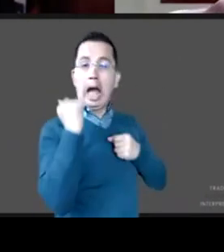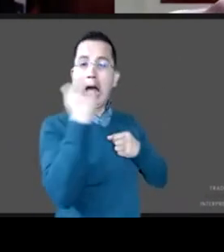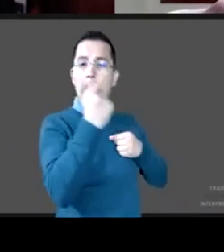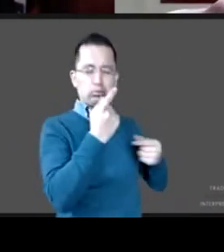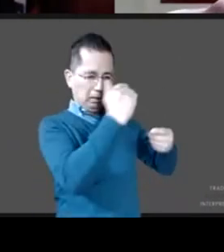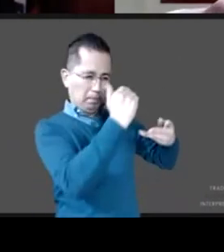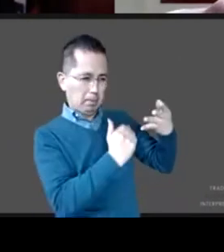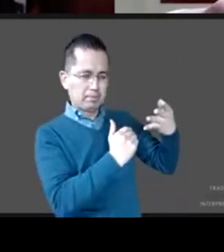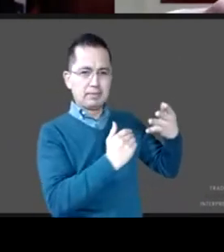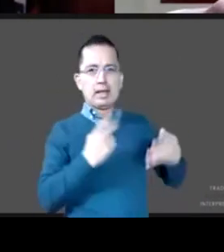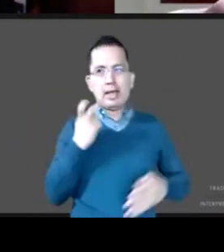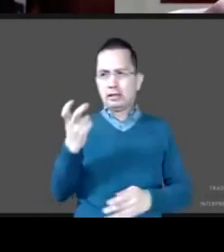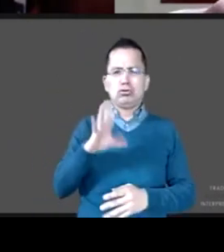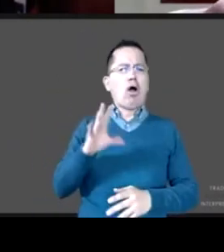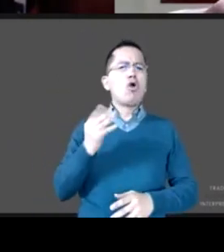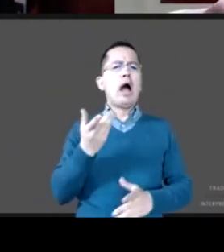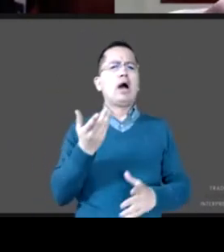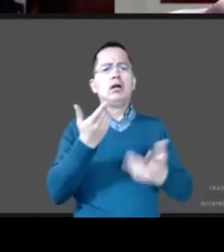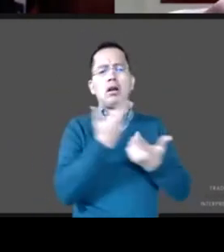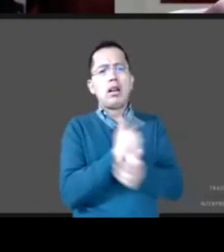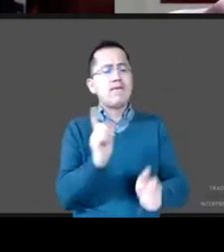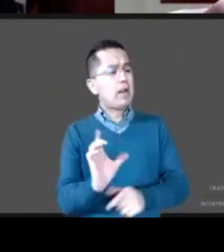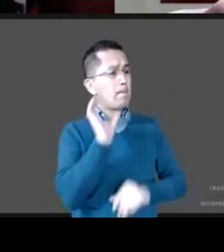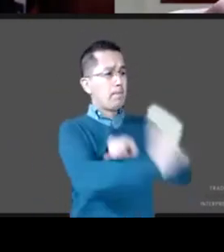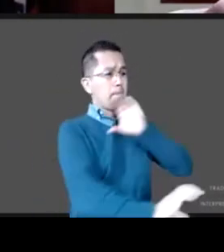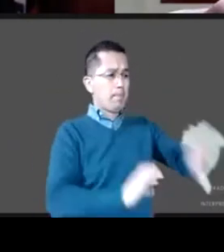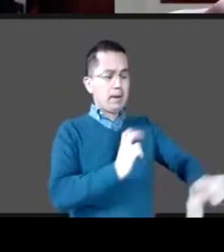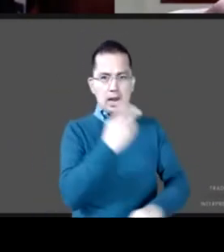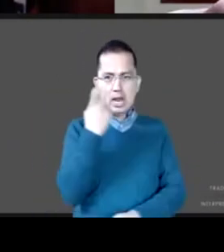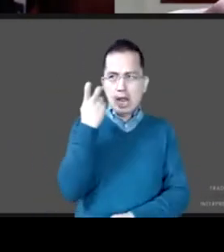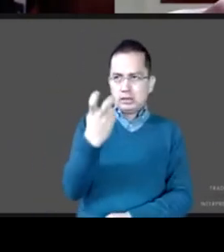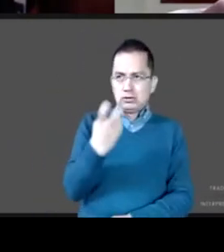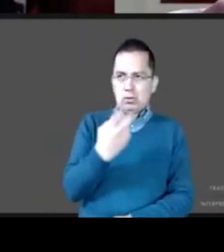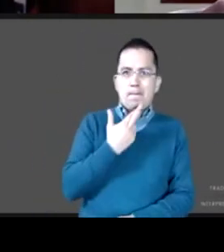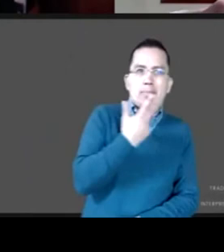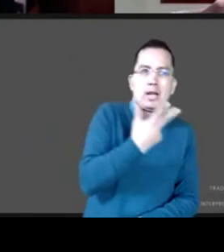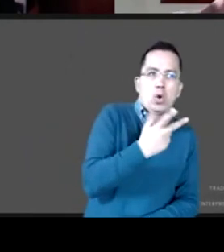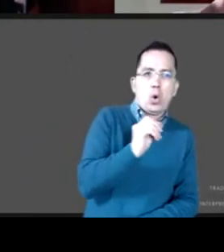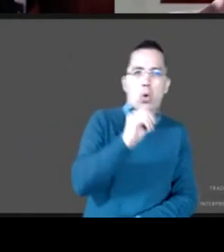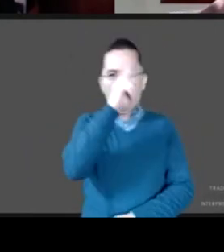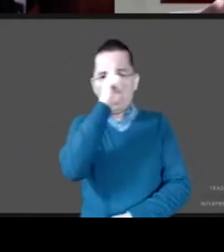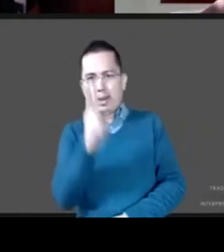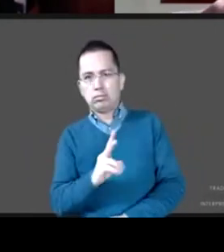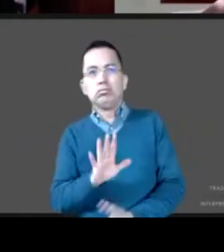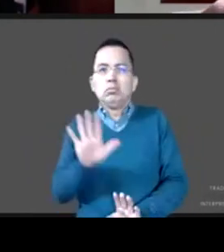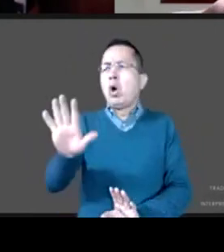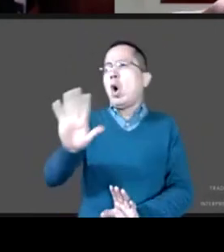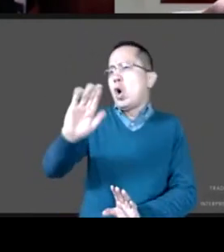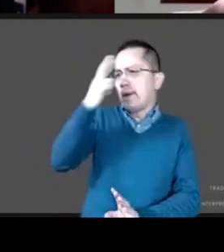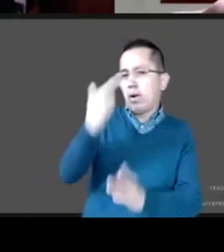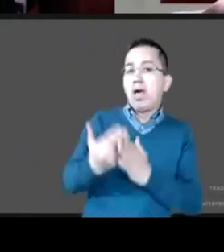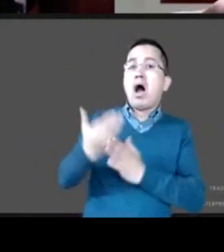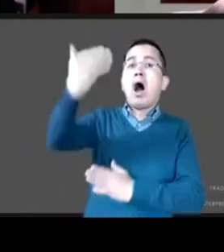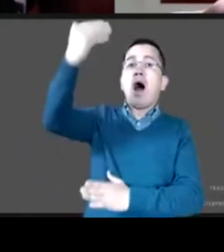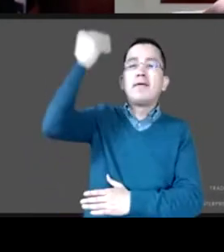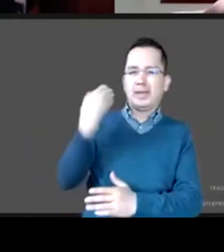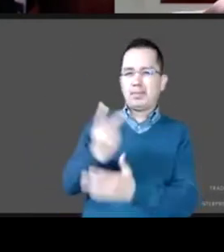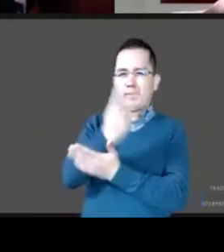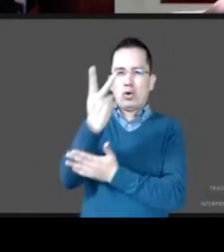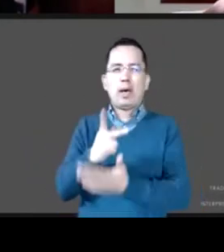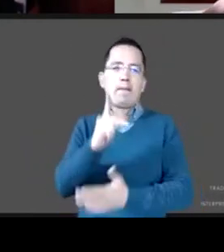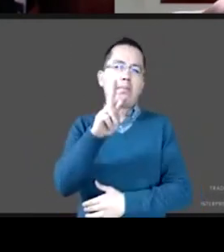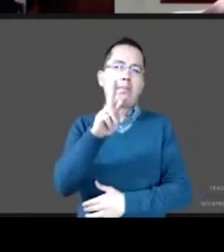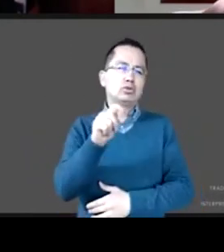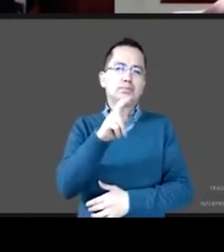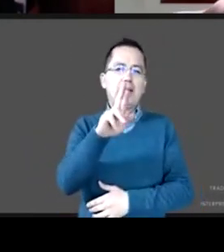peor implicación recordemos que las transferencias anteriores la oportunidad se prospera estaban condicionadas a que